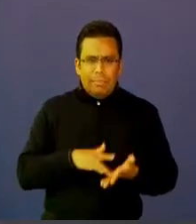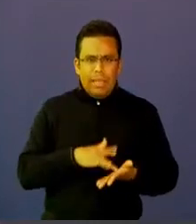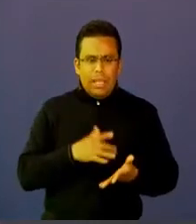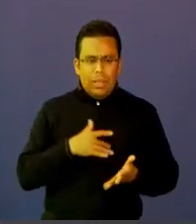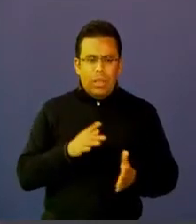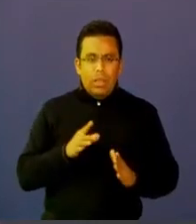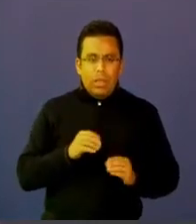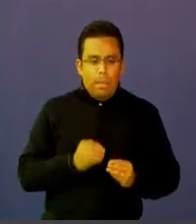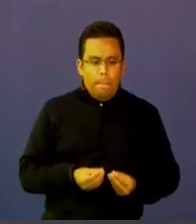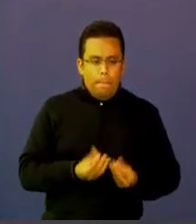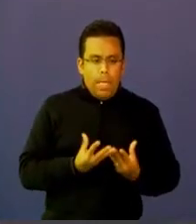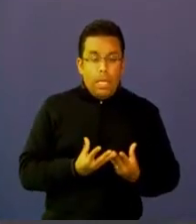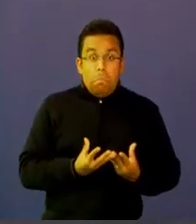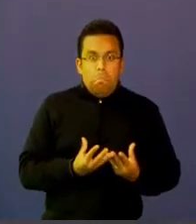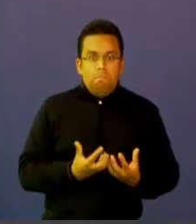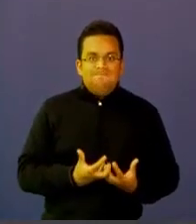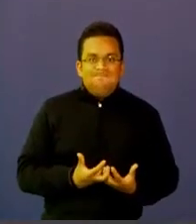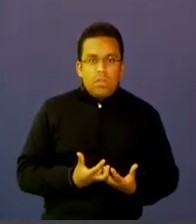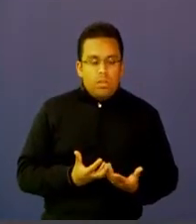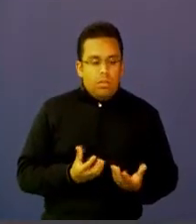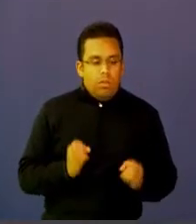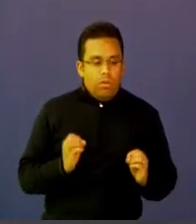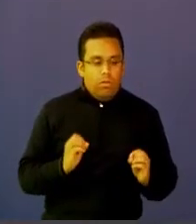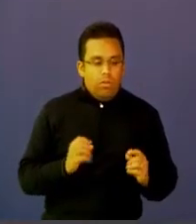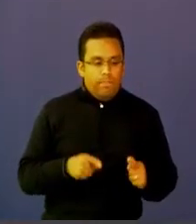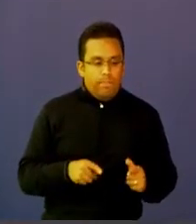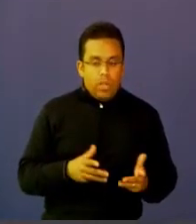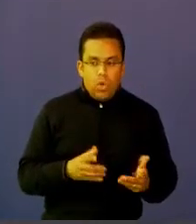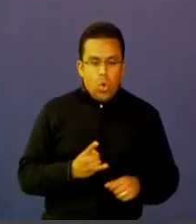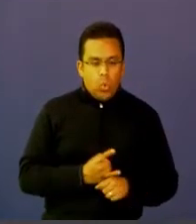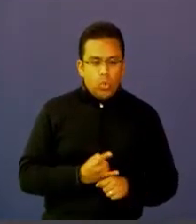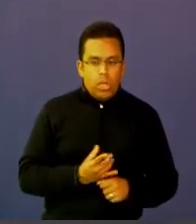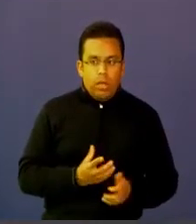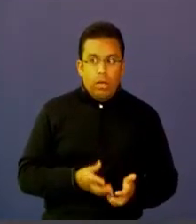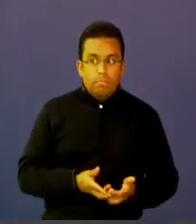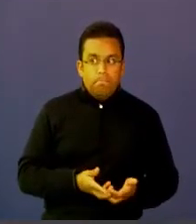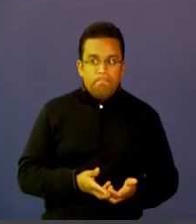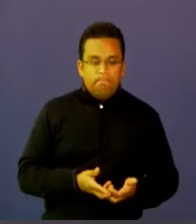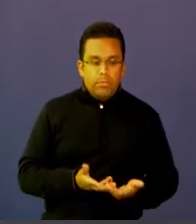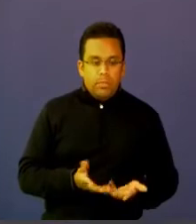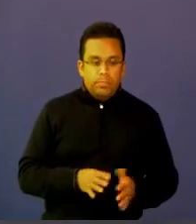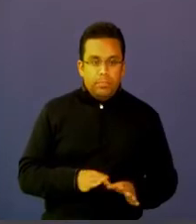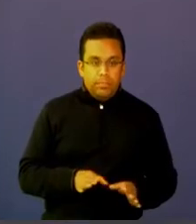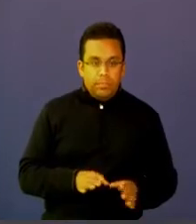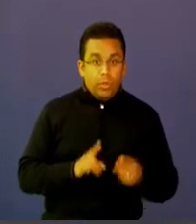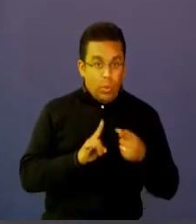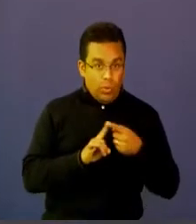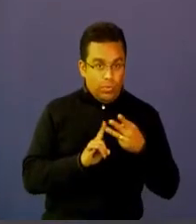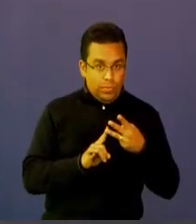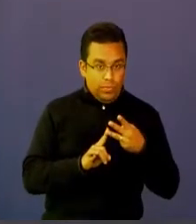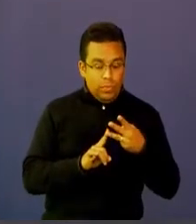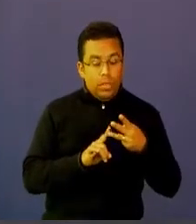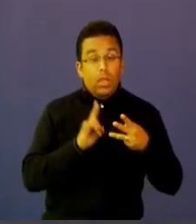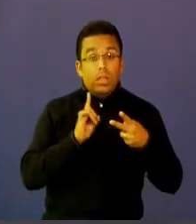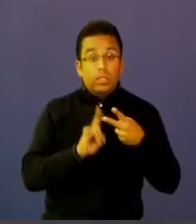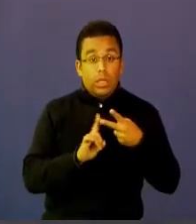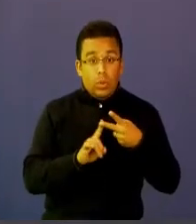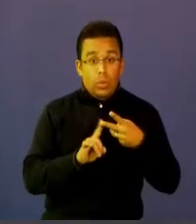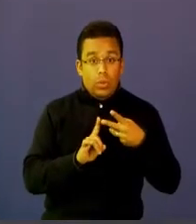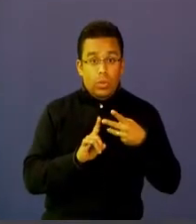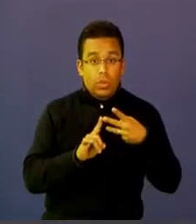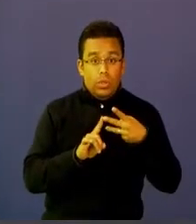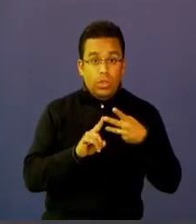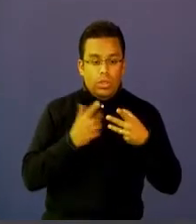sabe prender o que no sabe cómo utilizarla muy bien que no sabe para qué le sirve está el segundo nivel el integrador